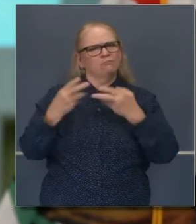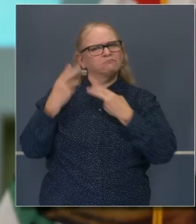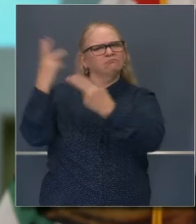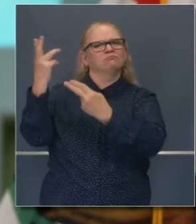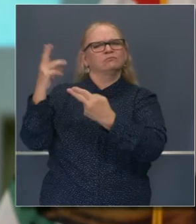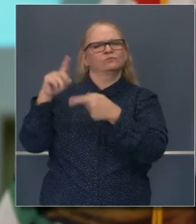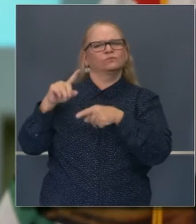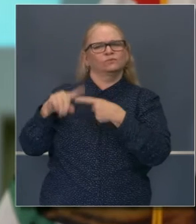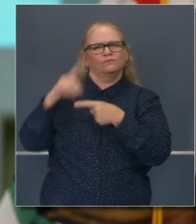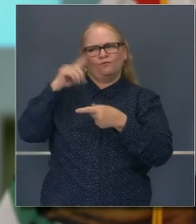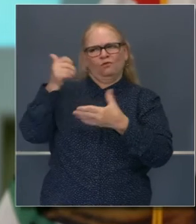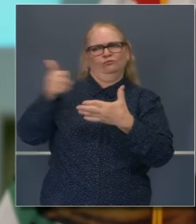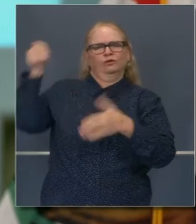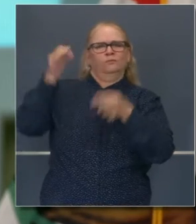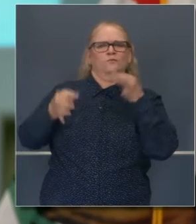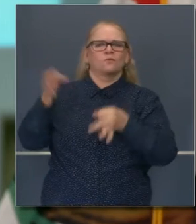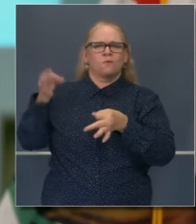California.